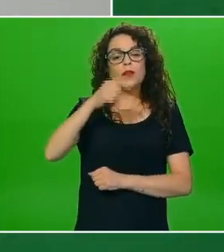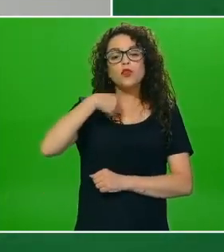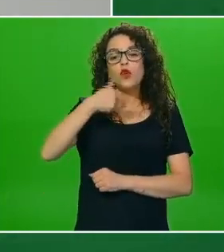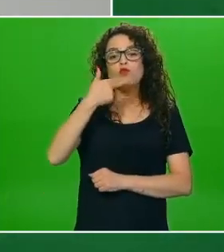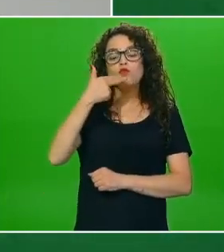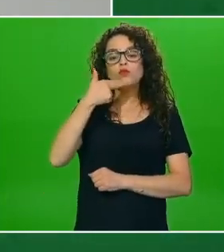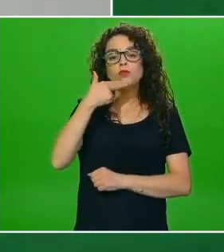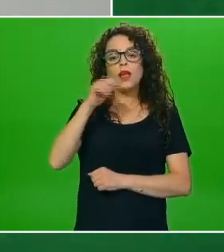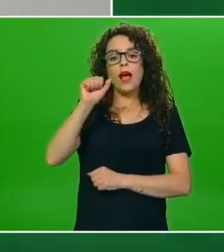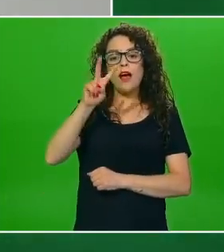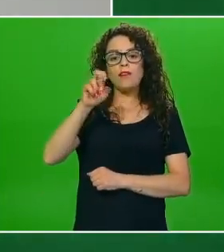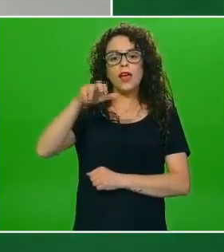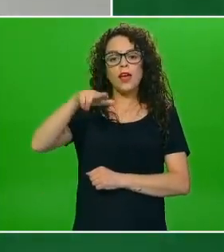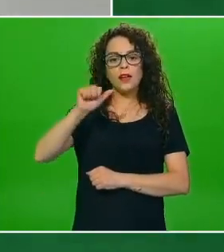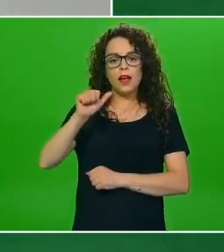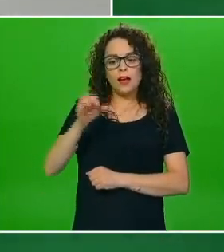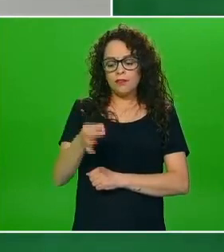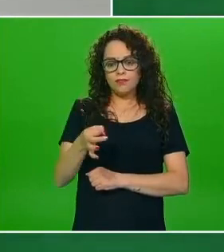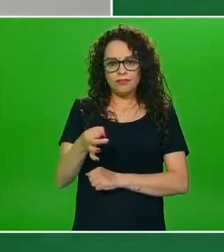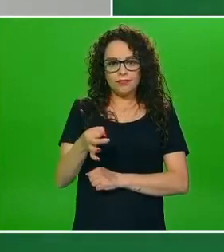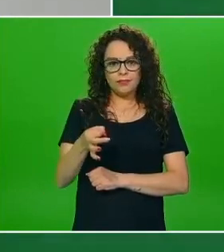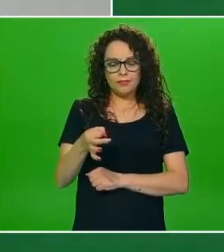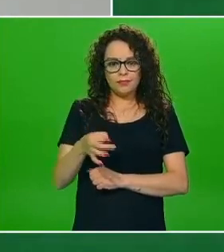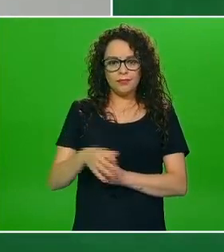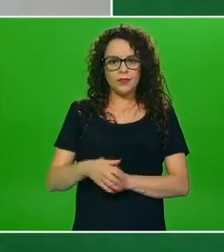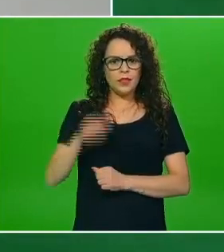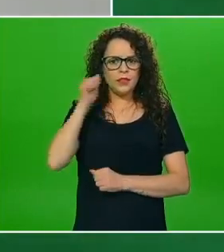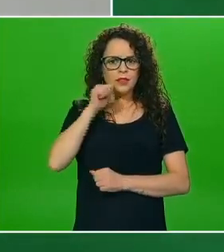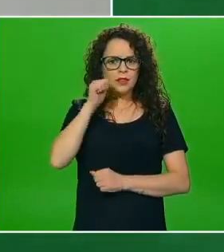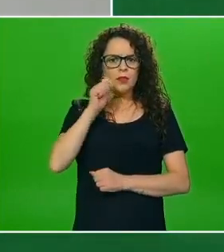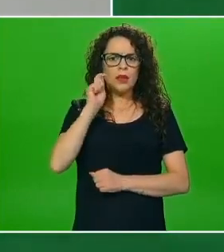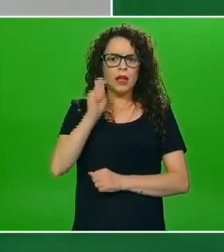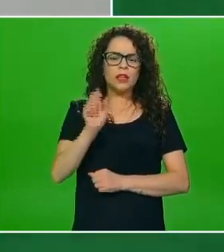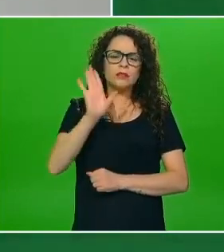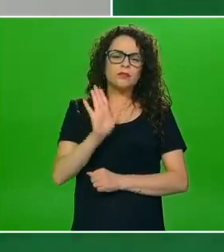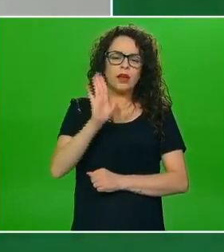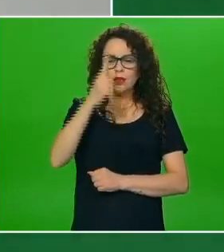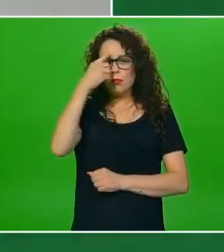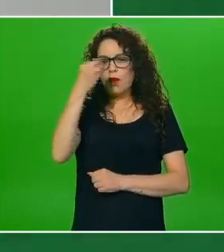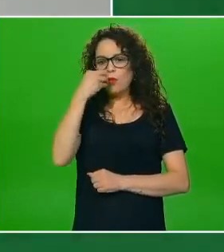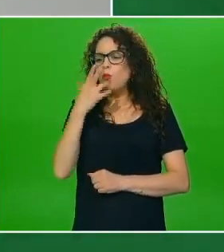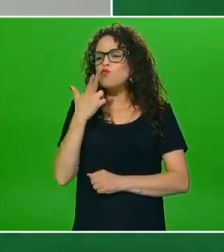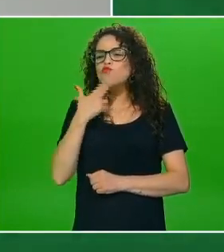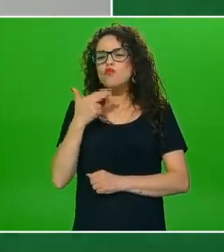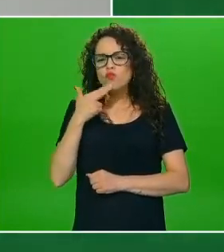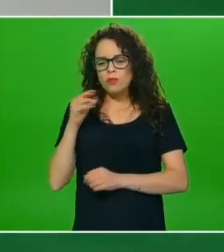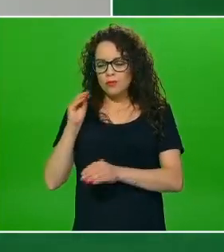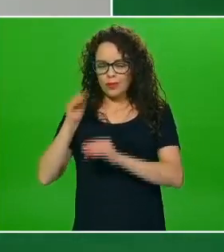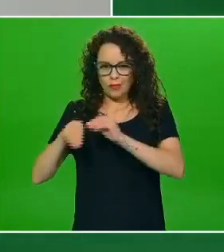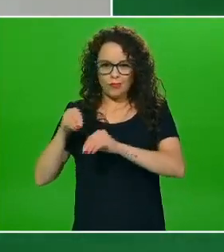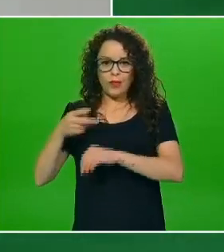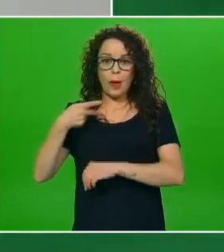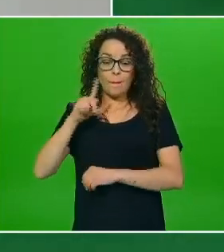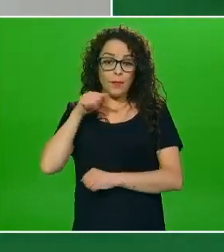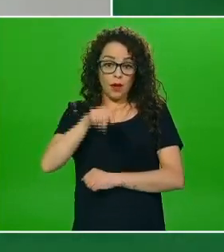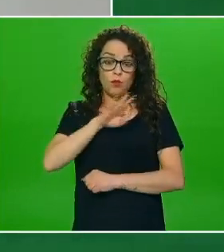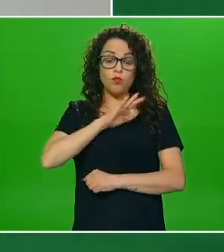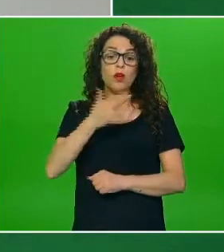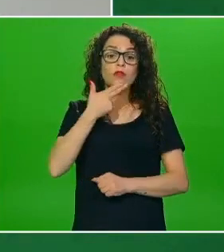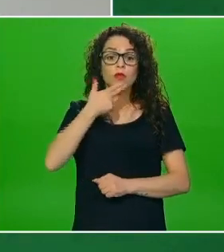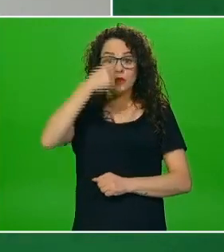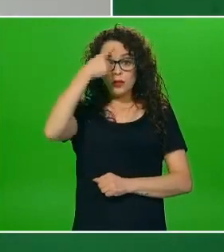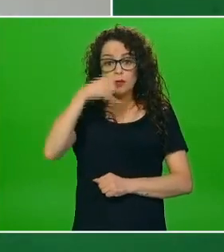avena enteras que tradicionalmente se preparan en platillos más bien dulces pero también son un rico ingrediente para